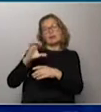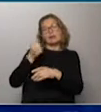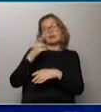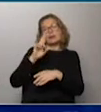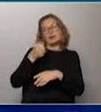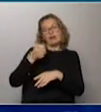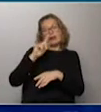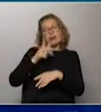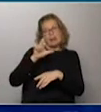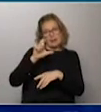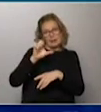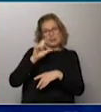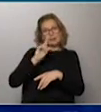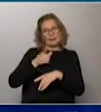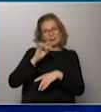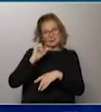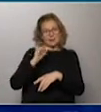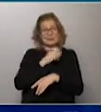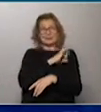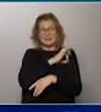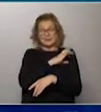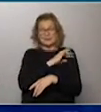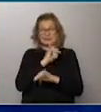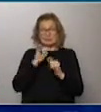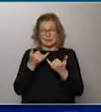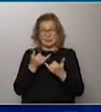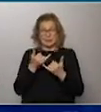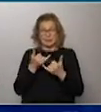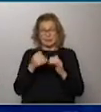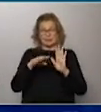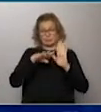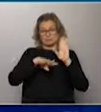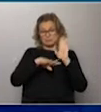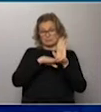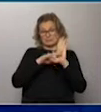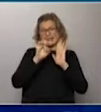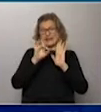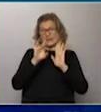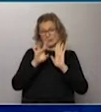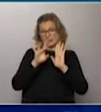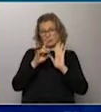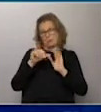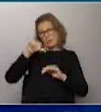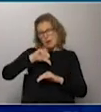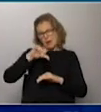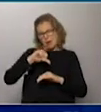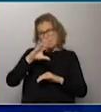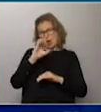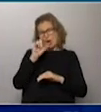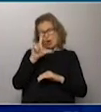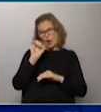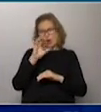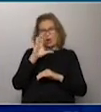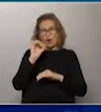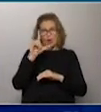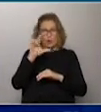Va a jugar ante Colo-Colo. En Chile hay actividad, pero Colo-Colo está en el puesto 15 de 18 equipos. Está muy mal. Desde que regresó la actividad,